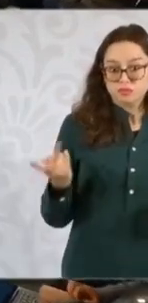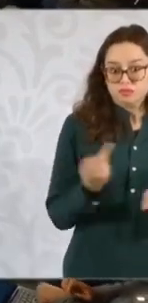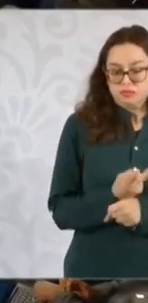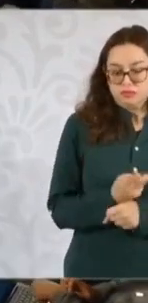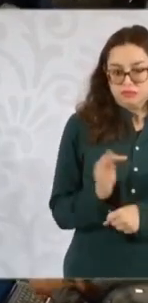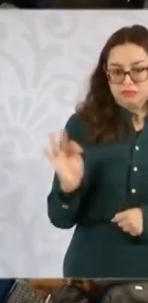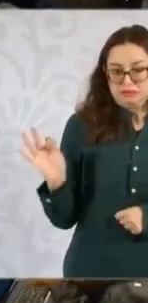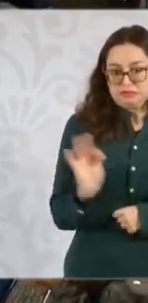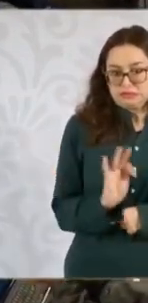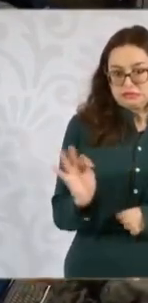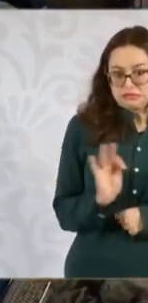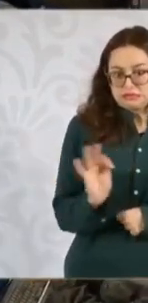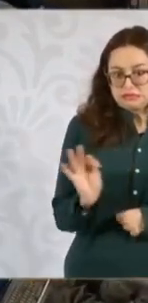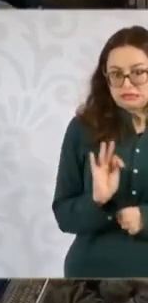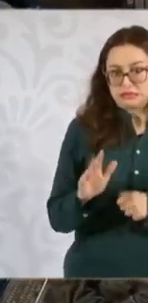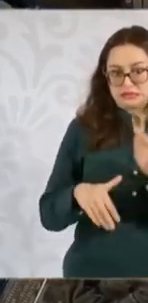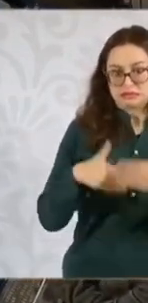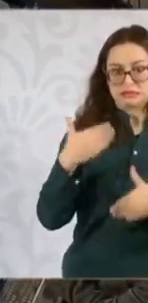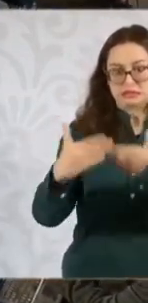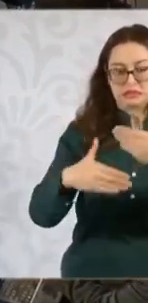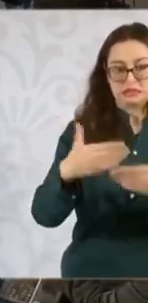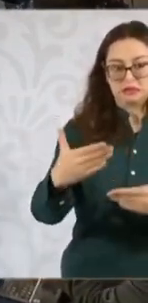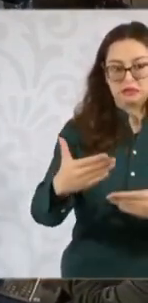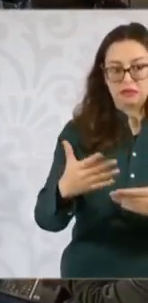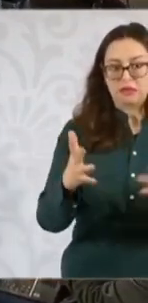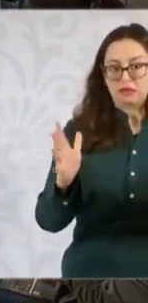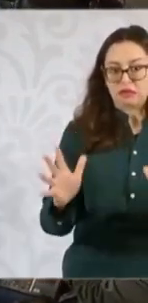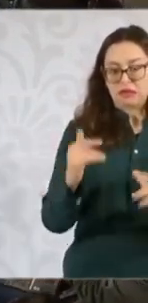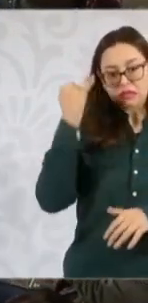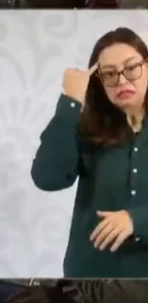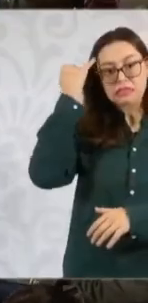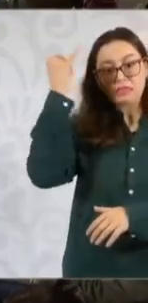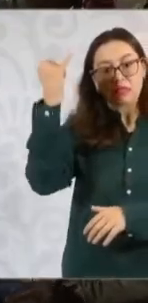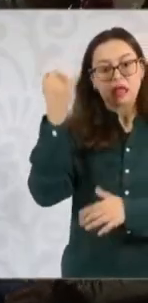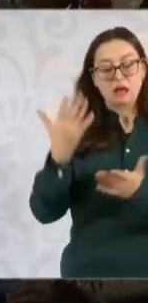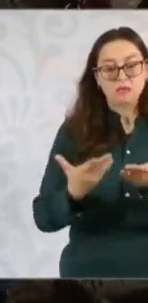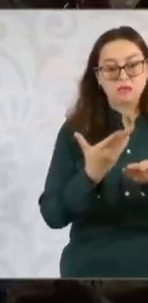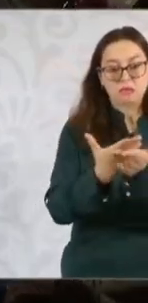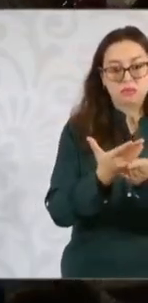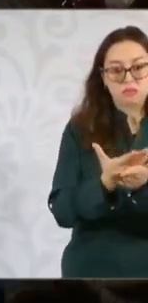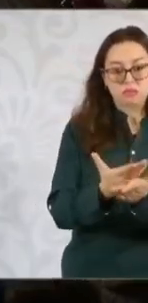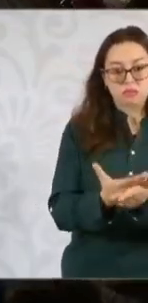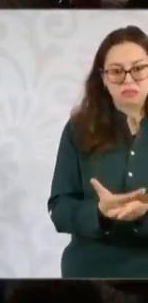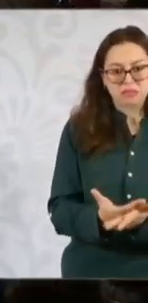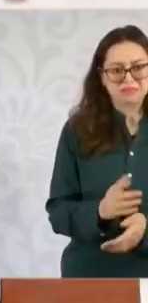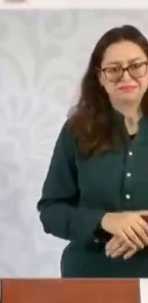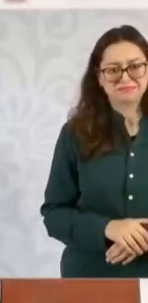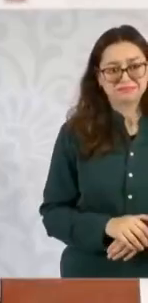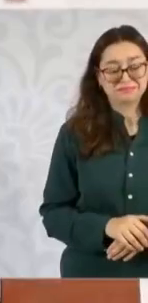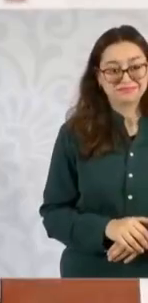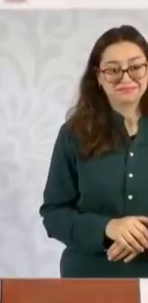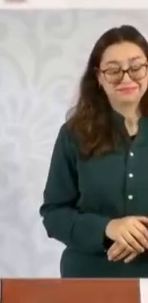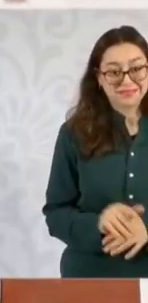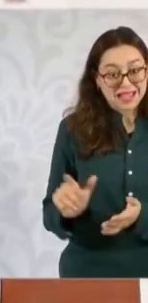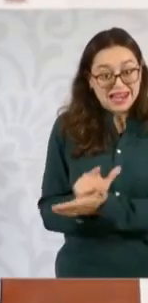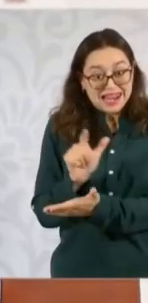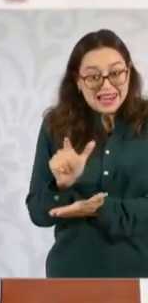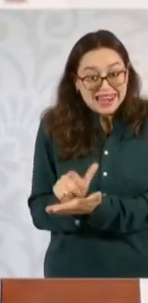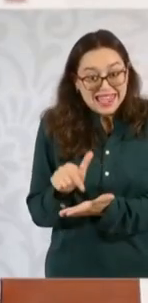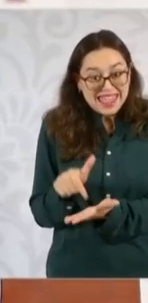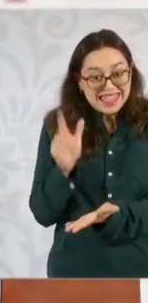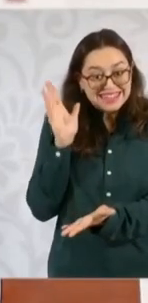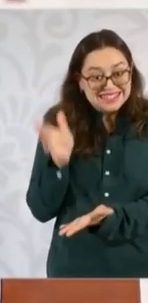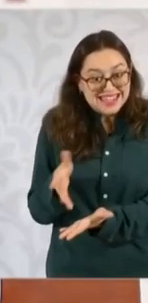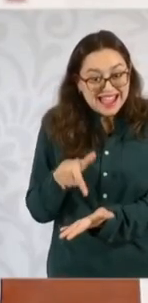de que no sólo en su gobierno, sino más adelante se presenten iniciativas que puedan… Pues ya está en la ley de amparo, está